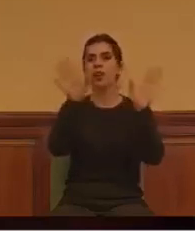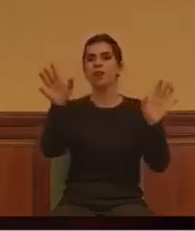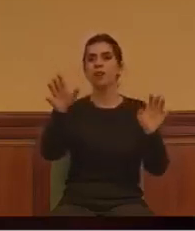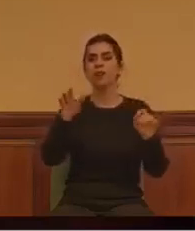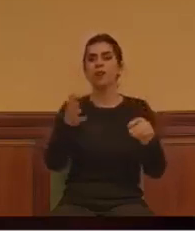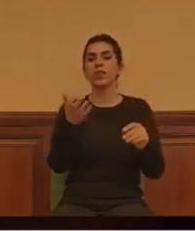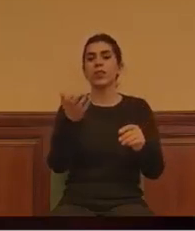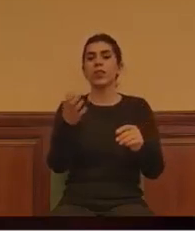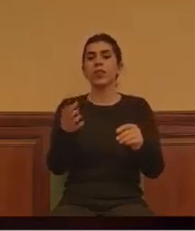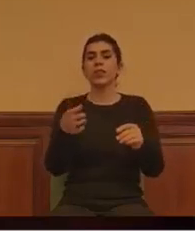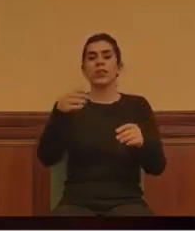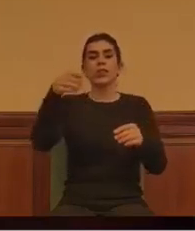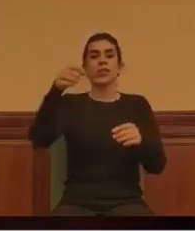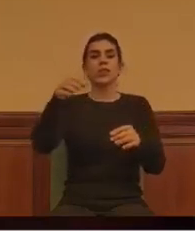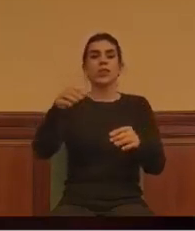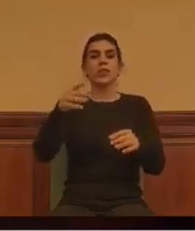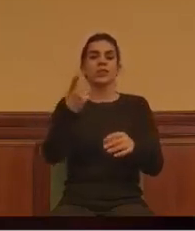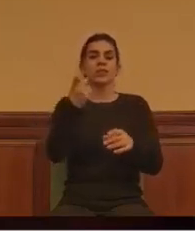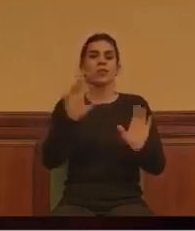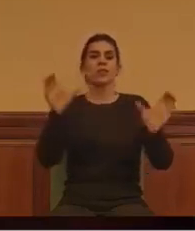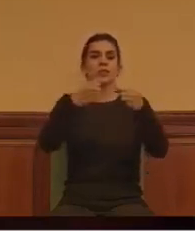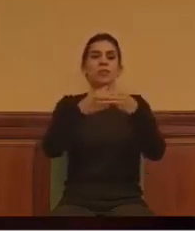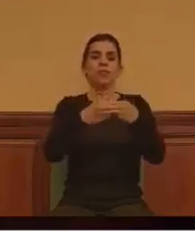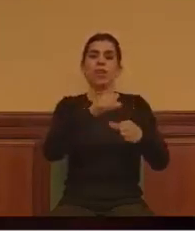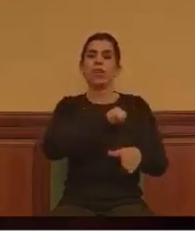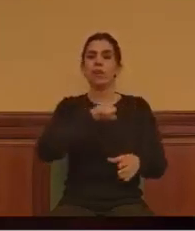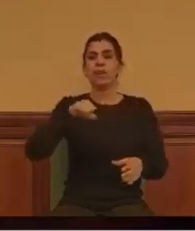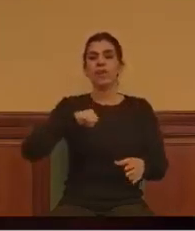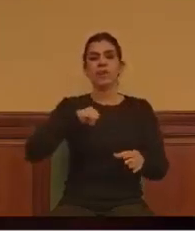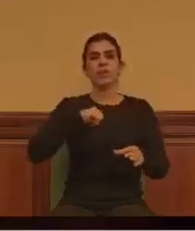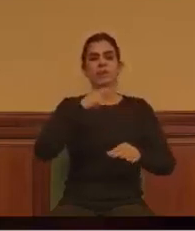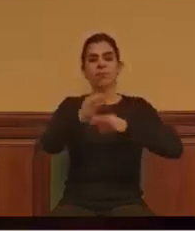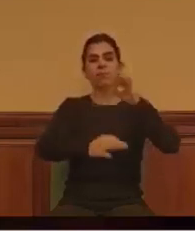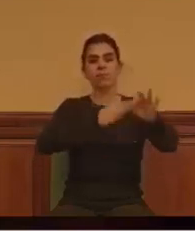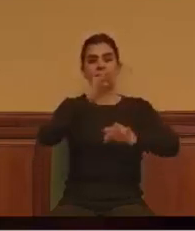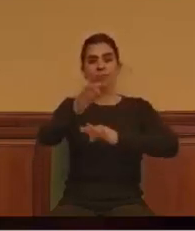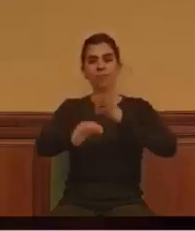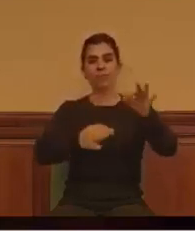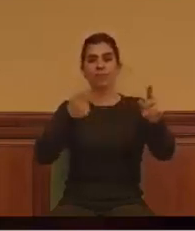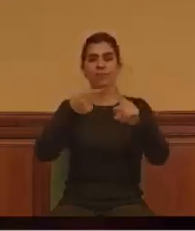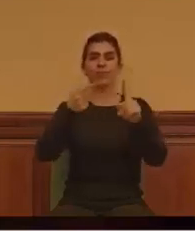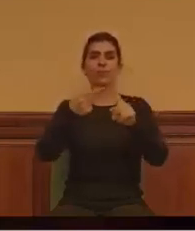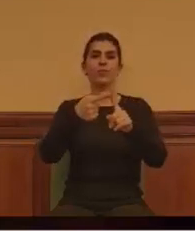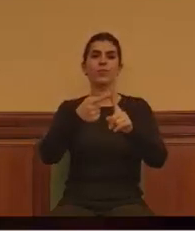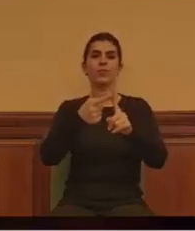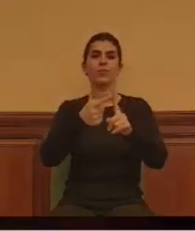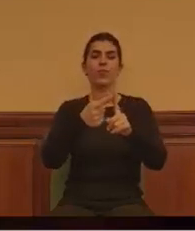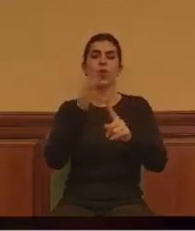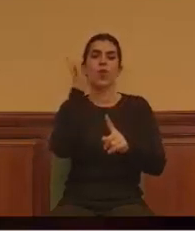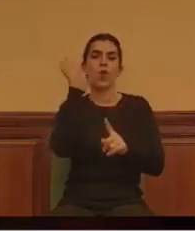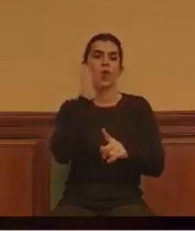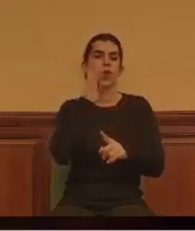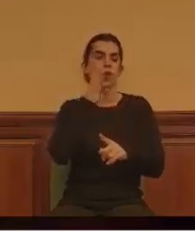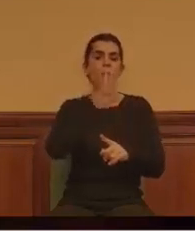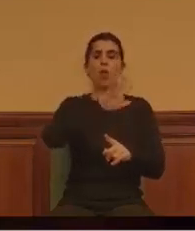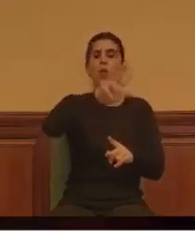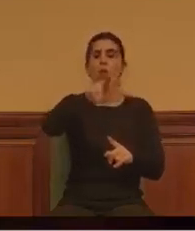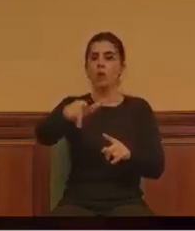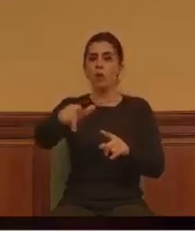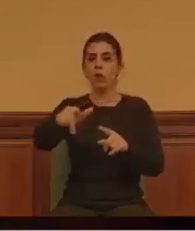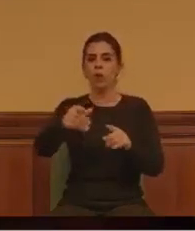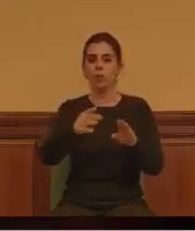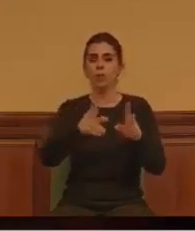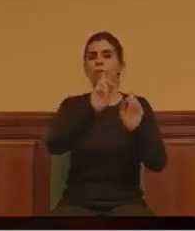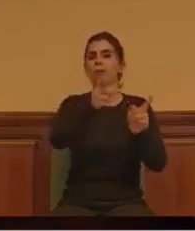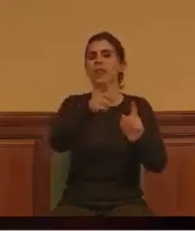órganos independientes, órganos independientes encargados de prevenir la corrupción en los distintos Estados miembros,